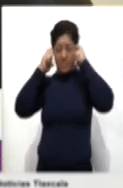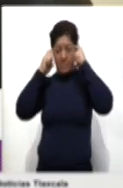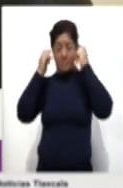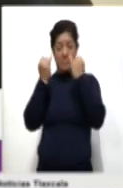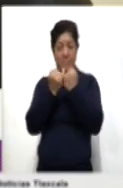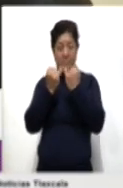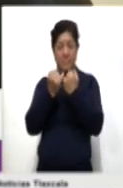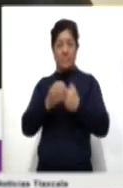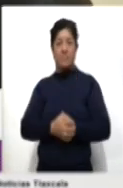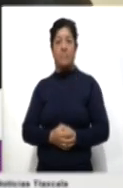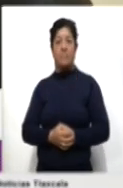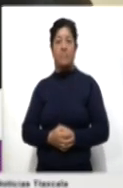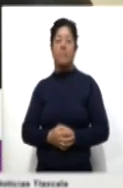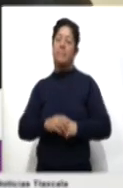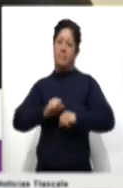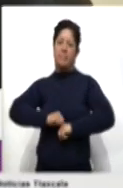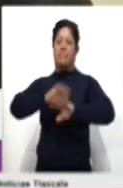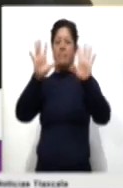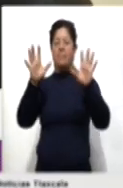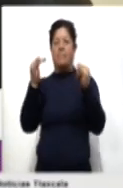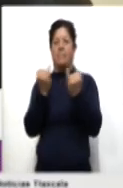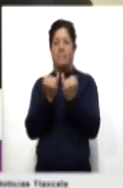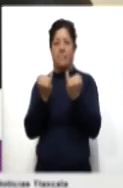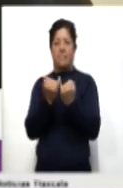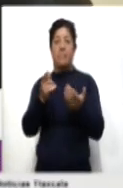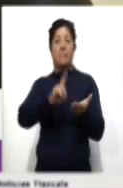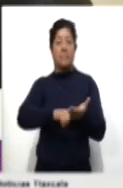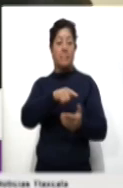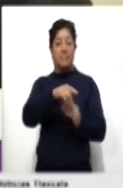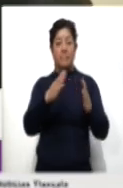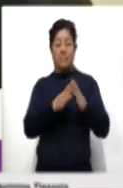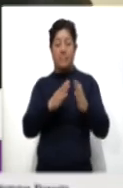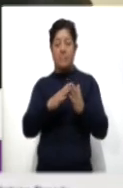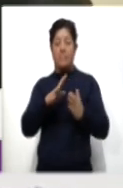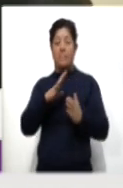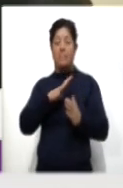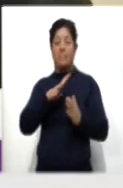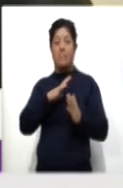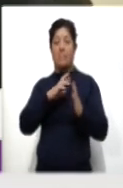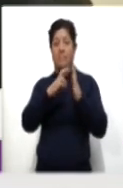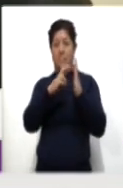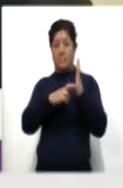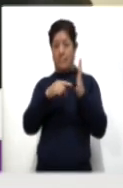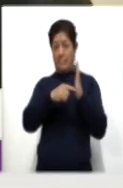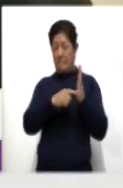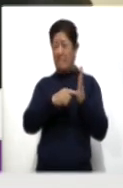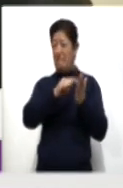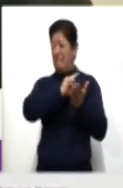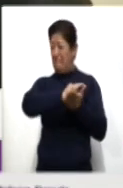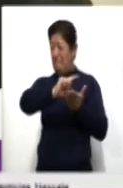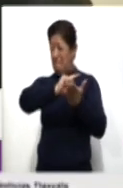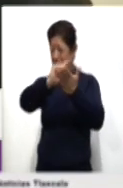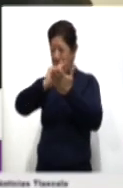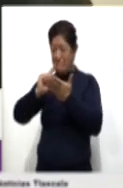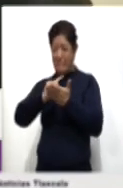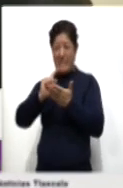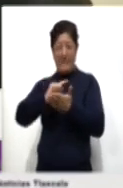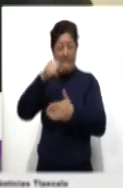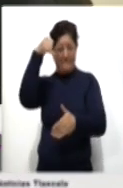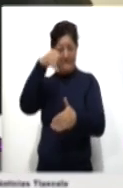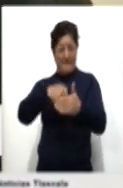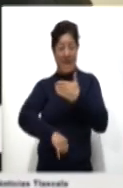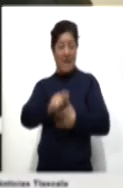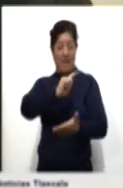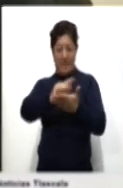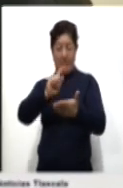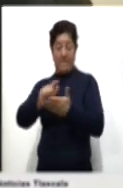y evidentemente dentro del mismo, pues evidentemente llevar las medidas de cuidado, que son como limpieza y desinfección de nuestras áreas, las